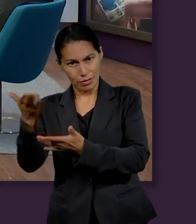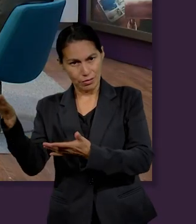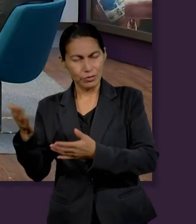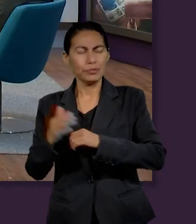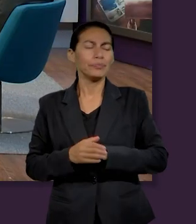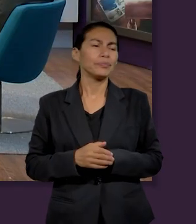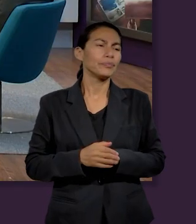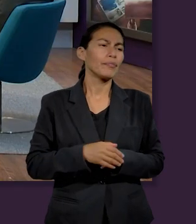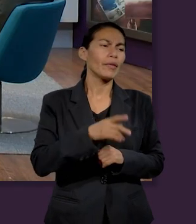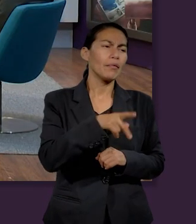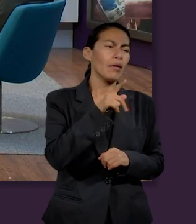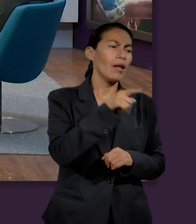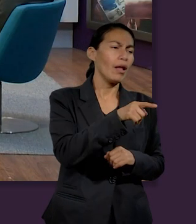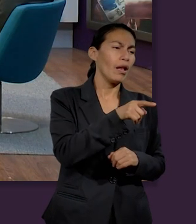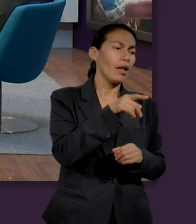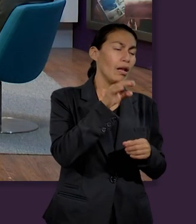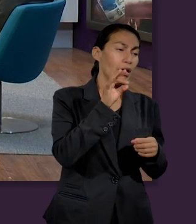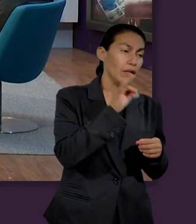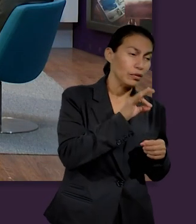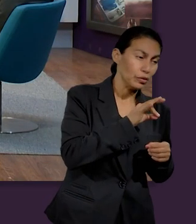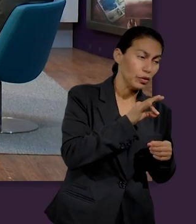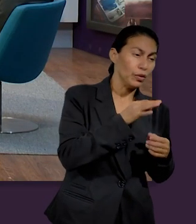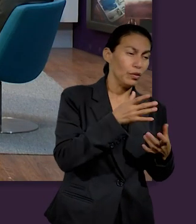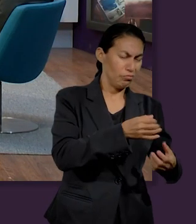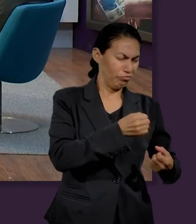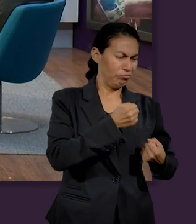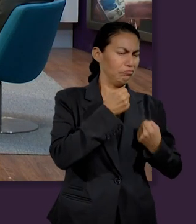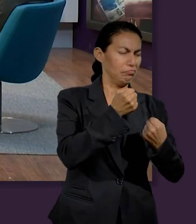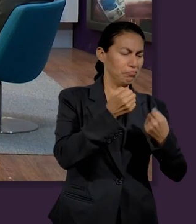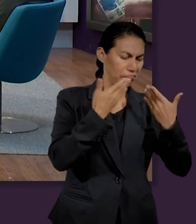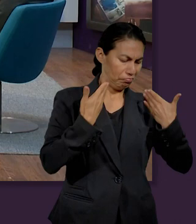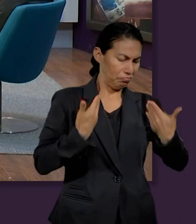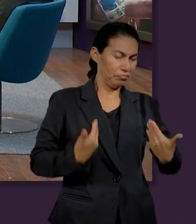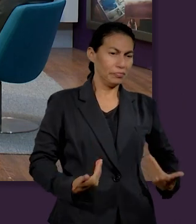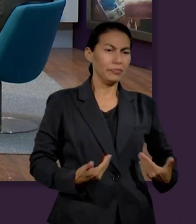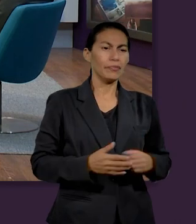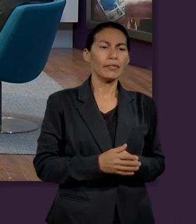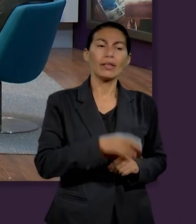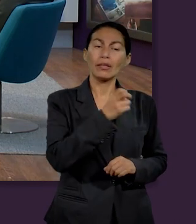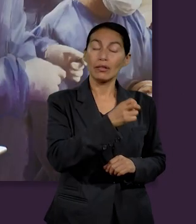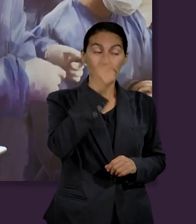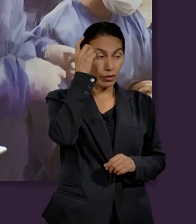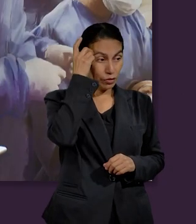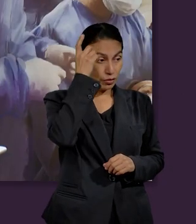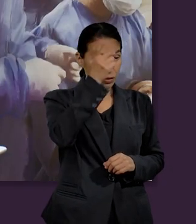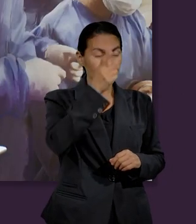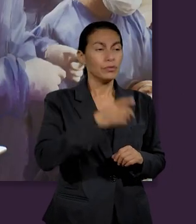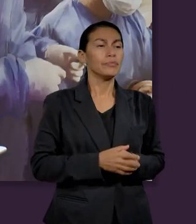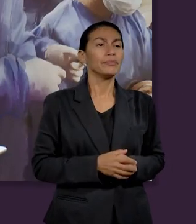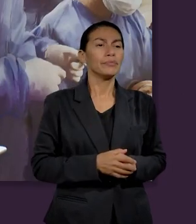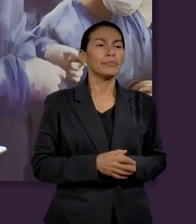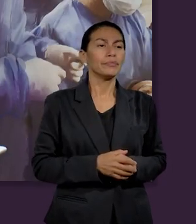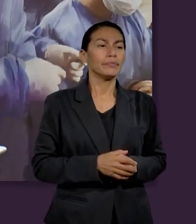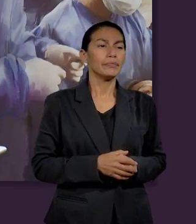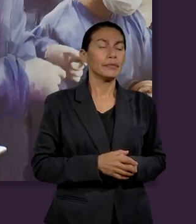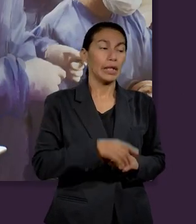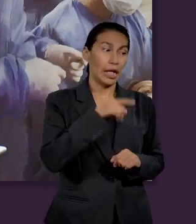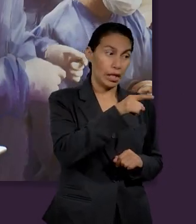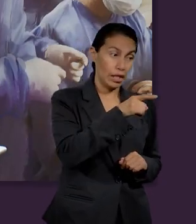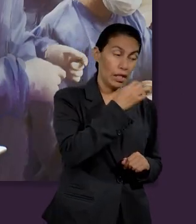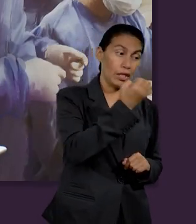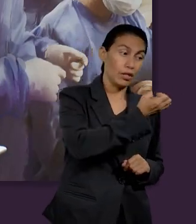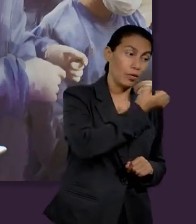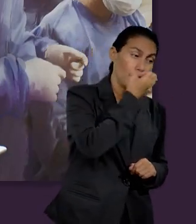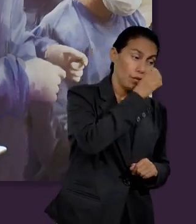de Israel entonces vemos que él estaba basando su mayor tesoro en su propia fuerza física entonces Dios tuvo que llevarlo